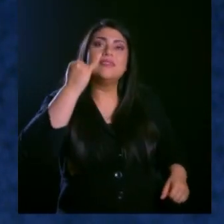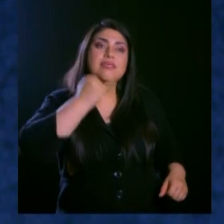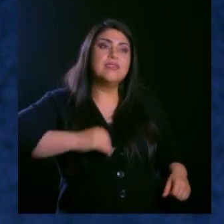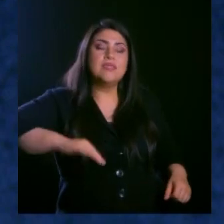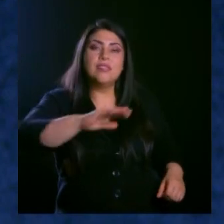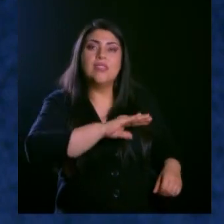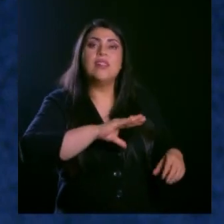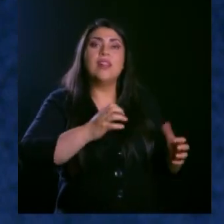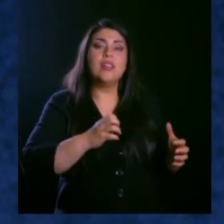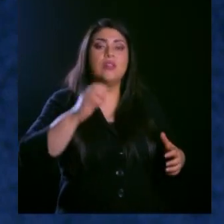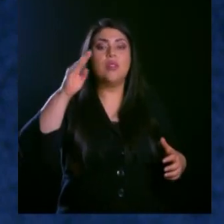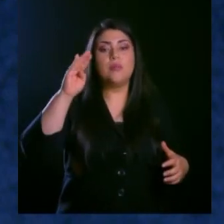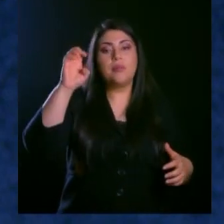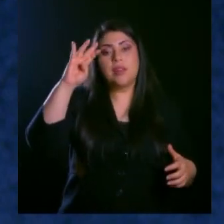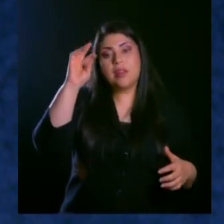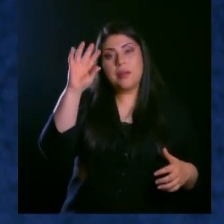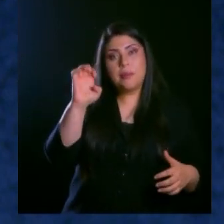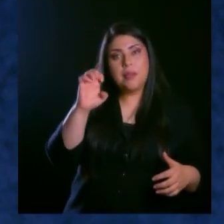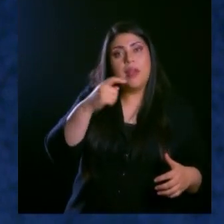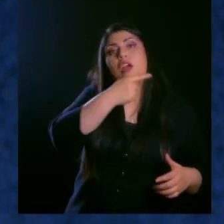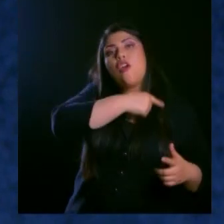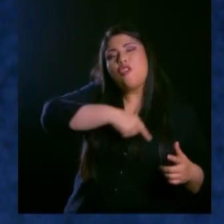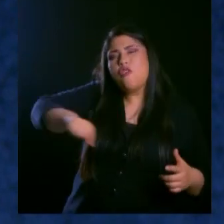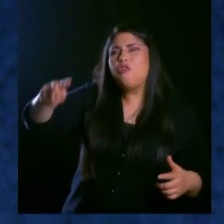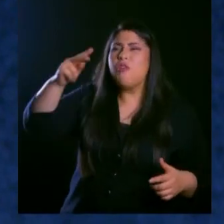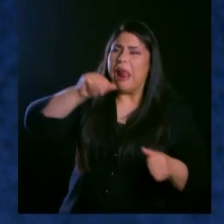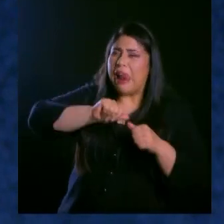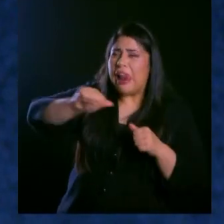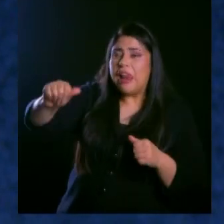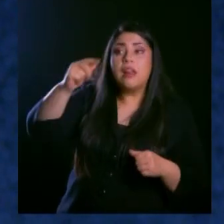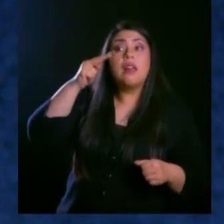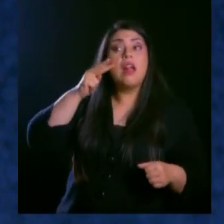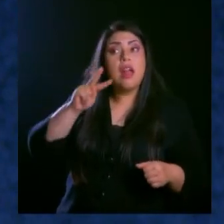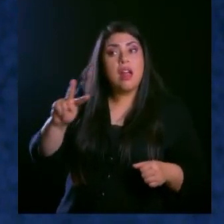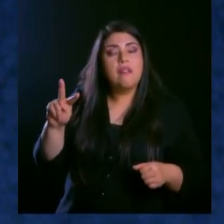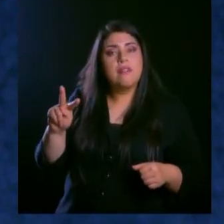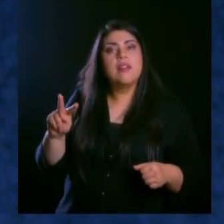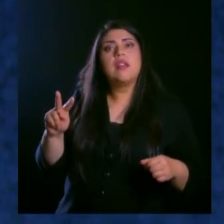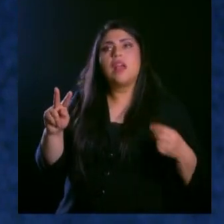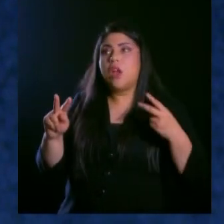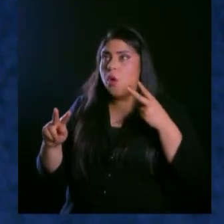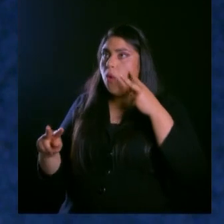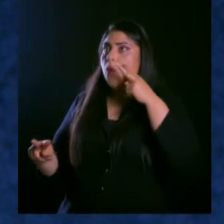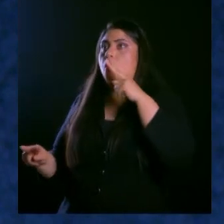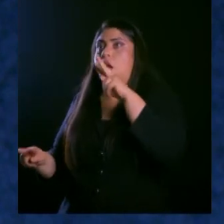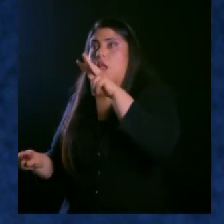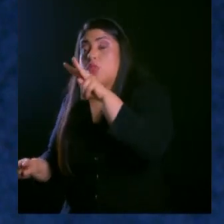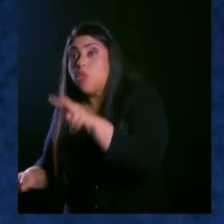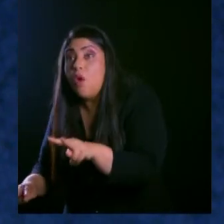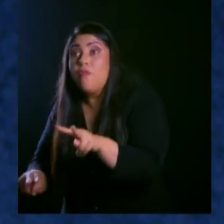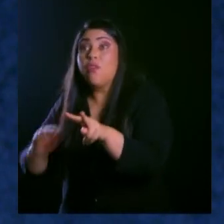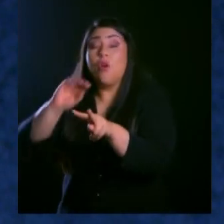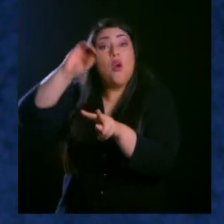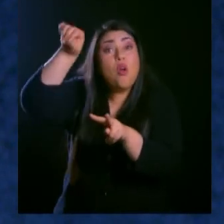enviaron a Barnabé, que fuese hasta Antioquía. Este cuando llegó y vio la gracia de Dios,